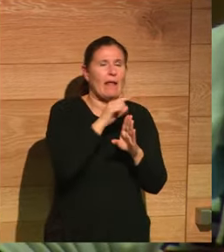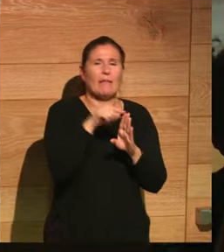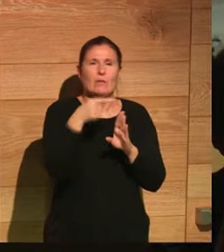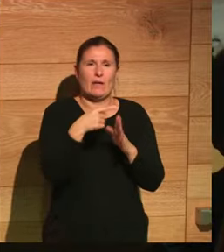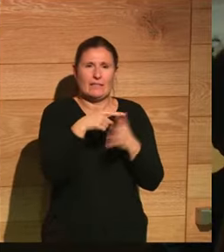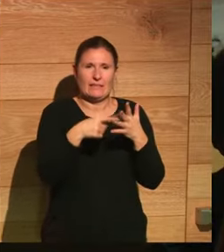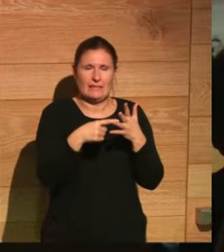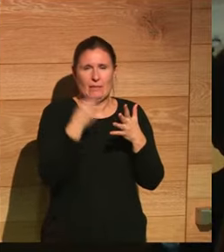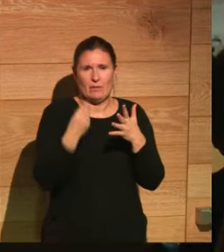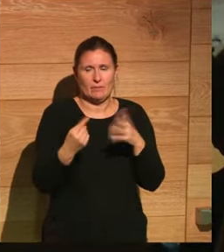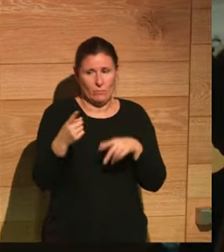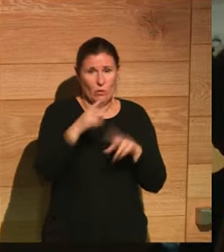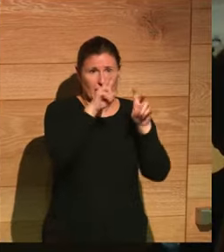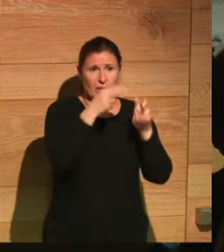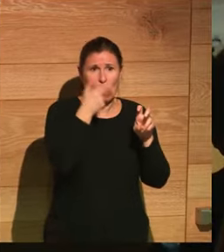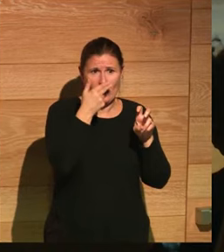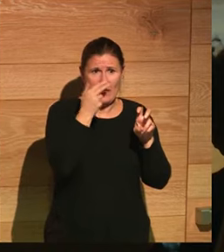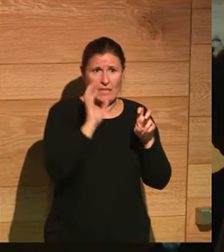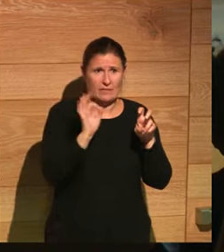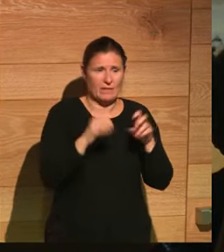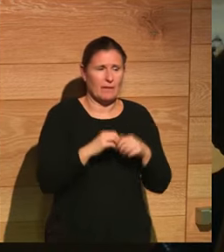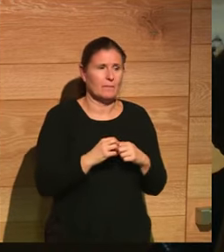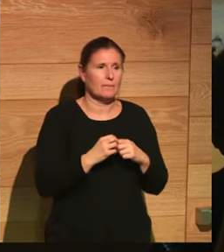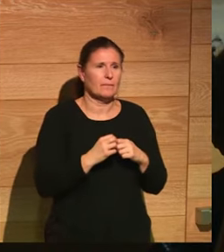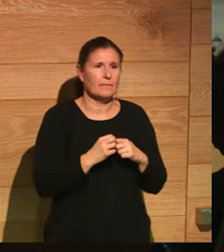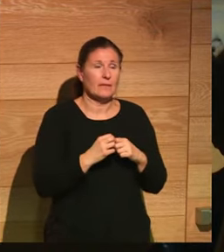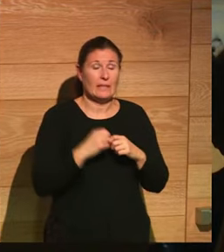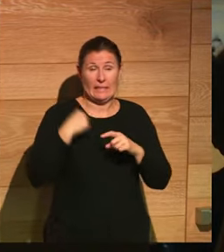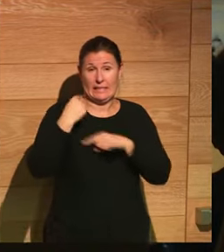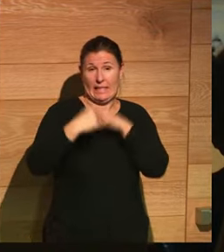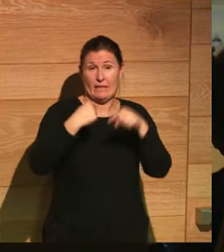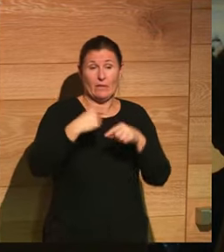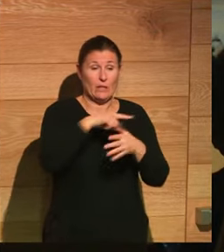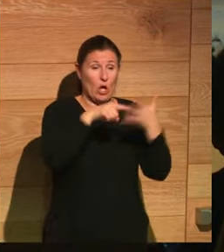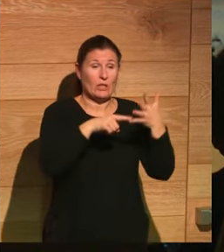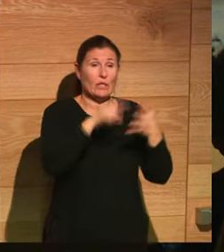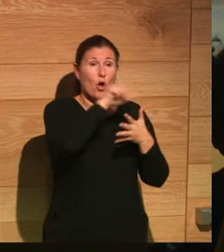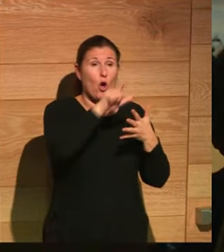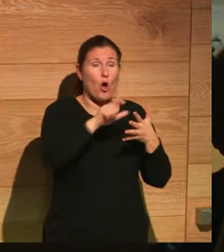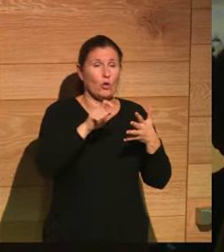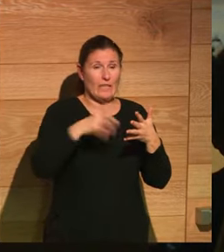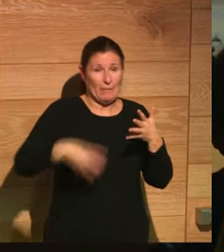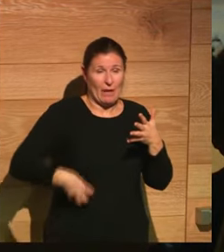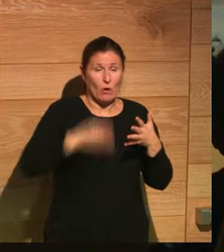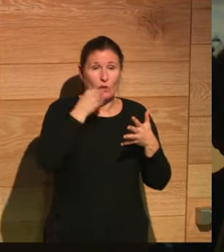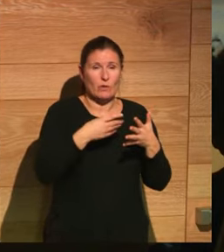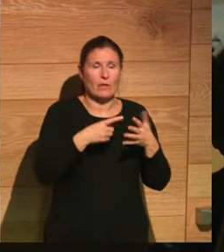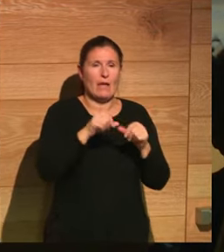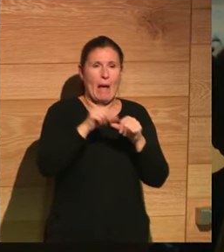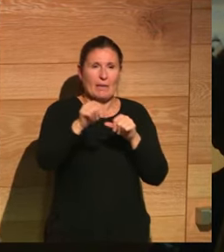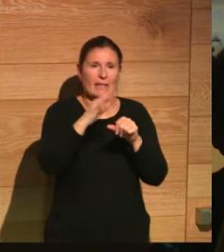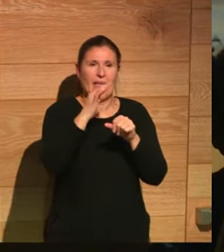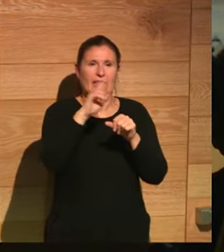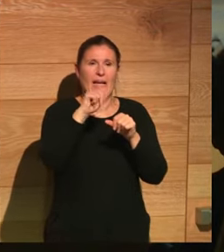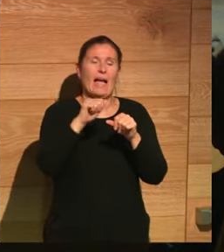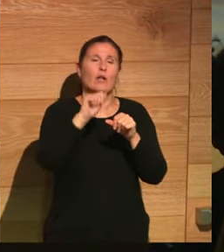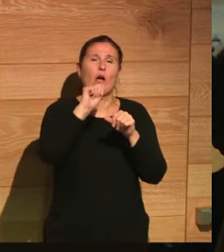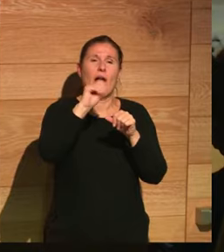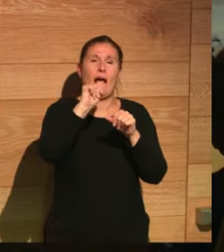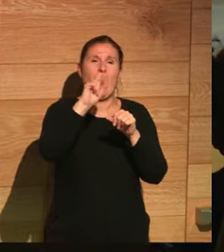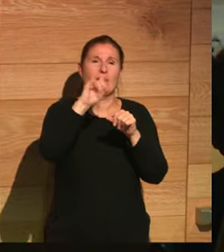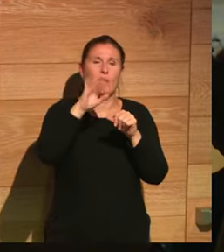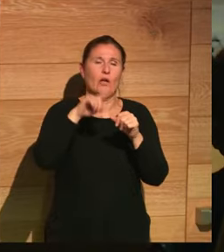muy interesante este tema es verdad que la tradición de estos cinco emperadores buenos a partir de Trajano Trajano, Adriano